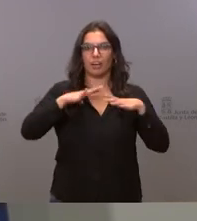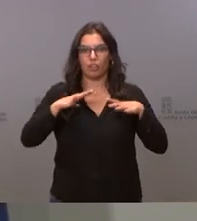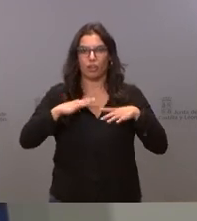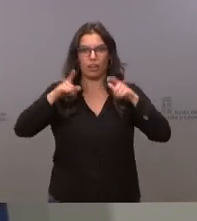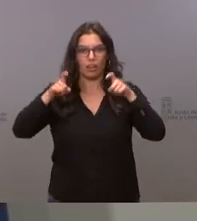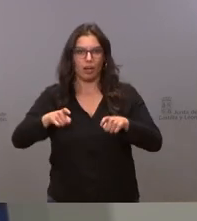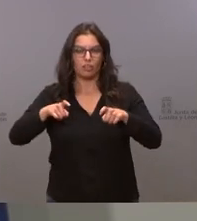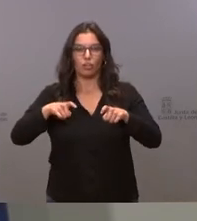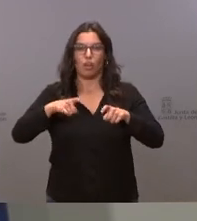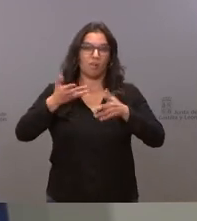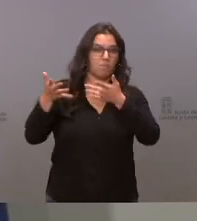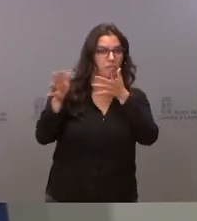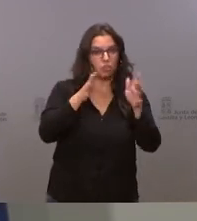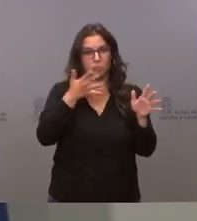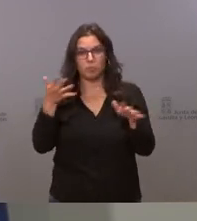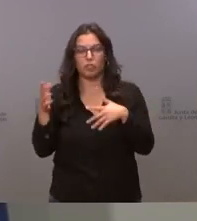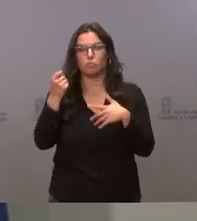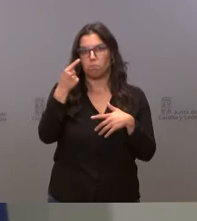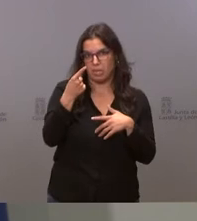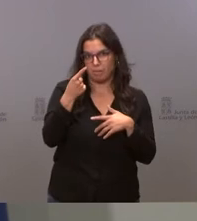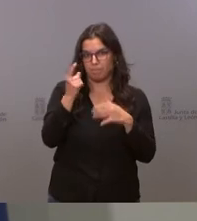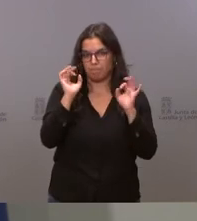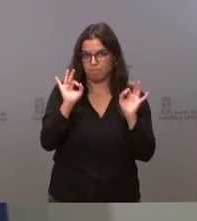en este entorno probablemente de los mil